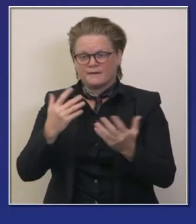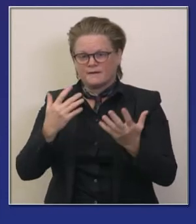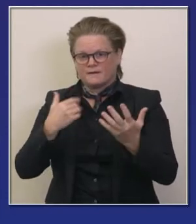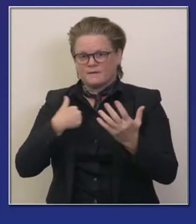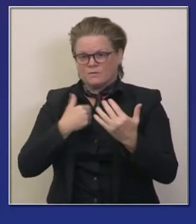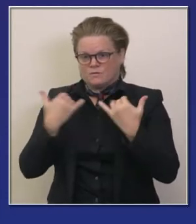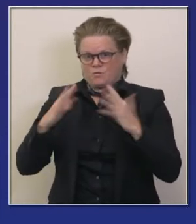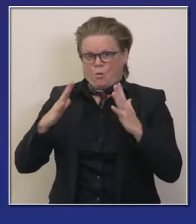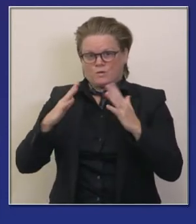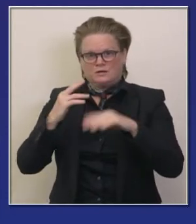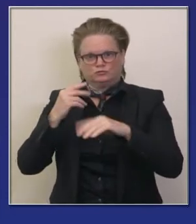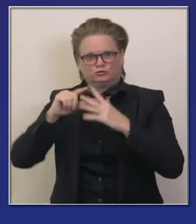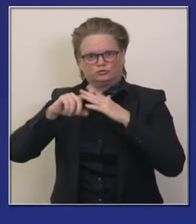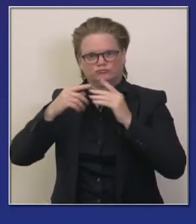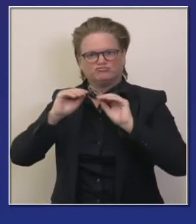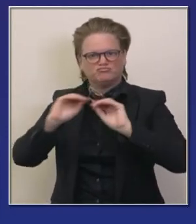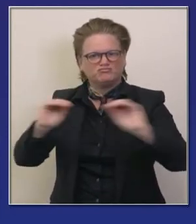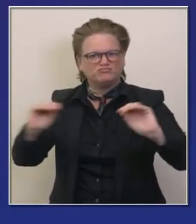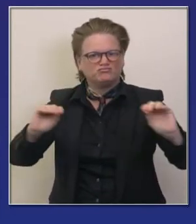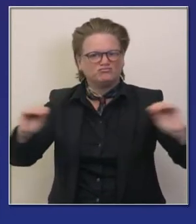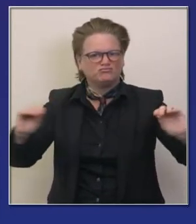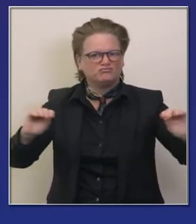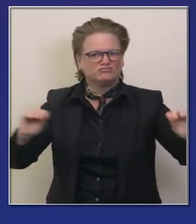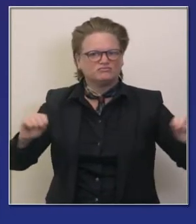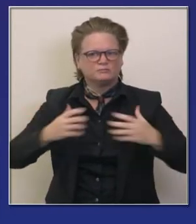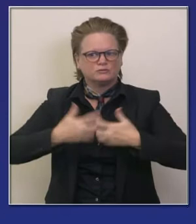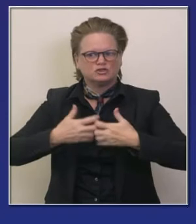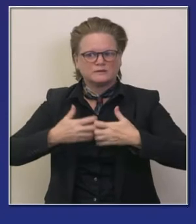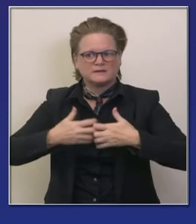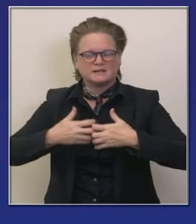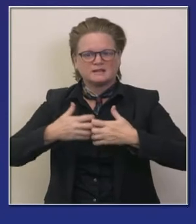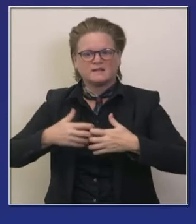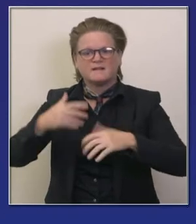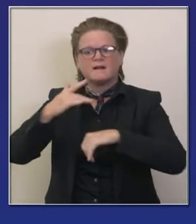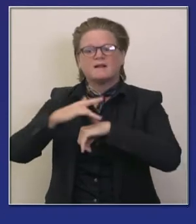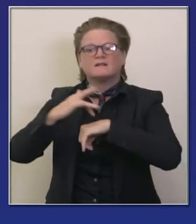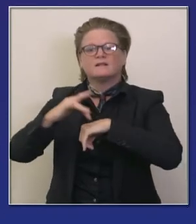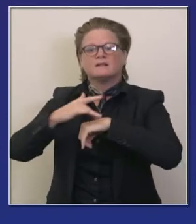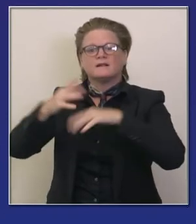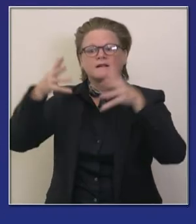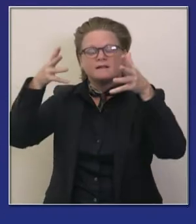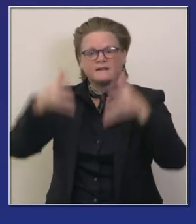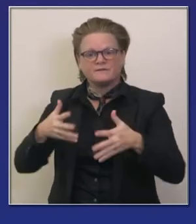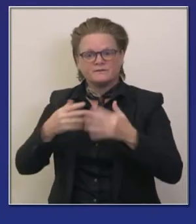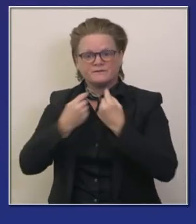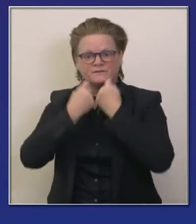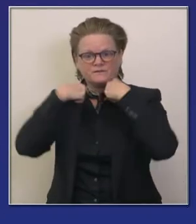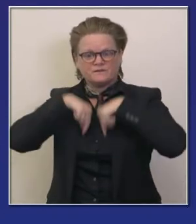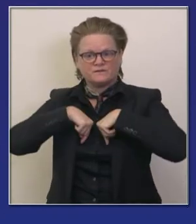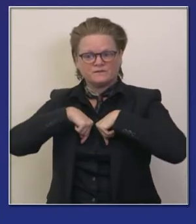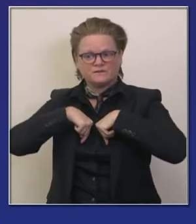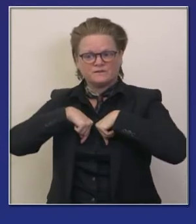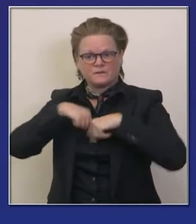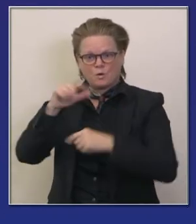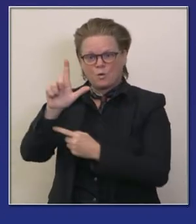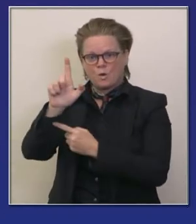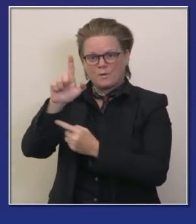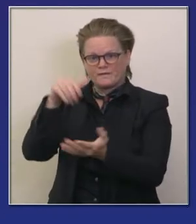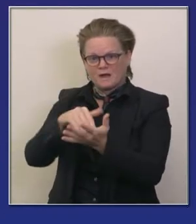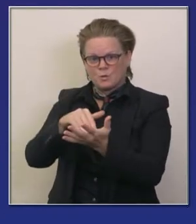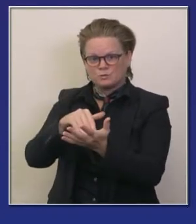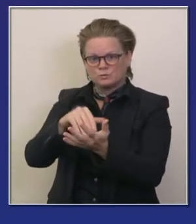buena noticia como pueden ver a la derecha es que tenemos el número más alto de ventiladores disponibles que hemos visto